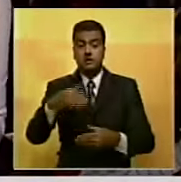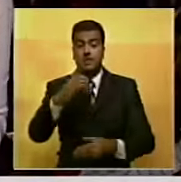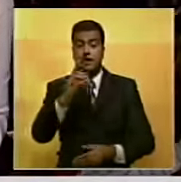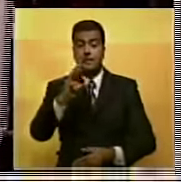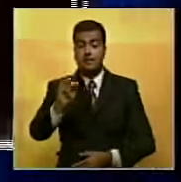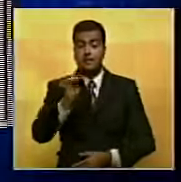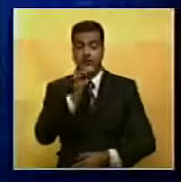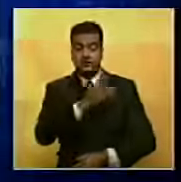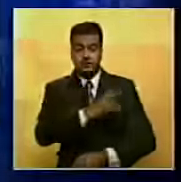Martínez, Noticiero Venevisión.